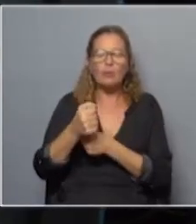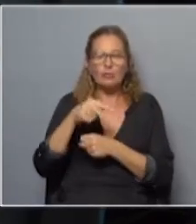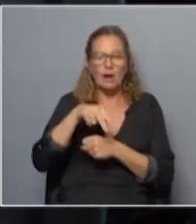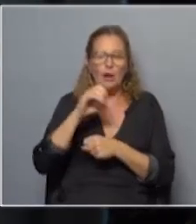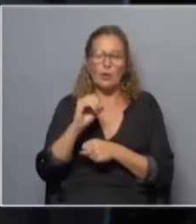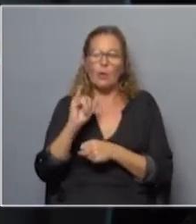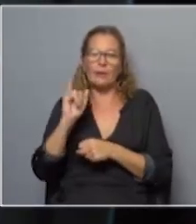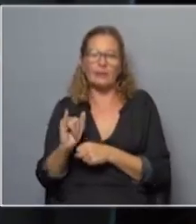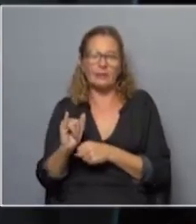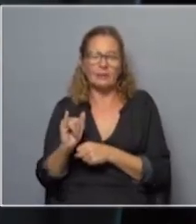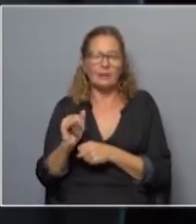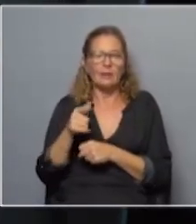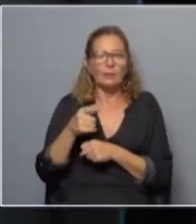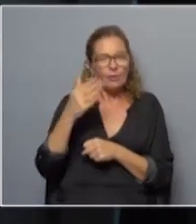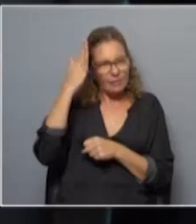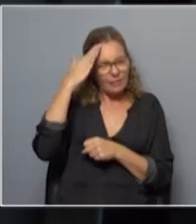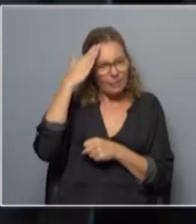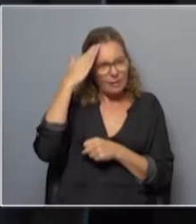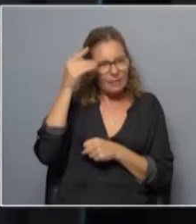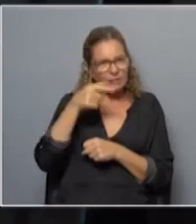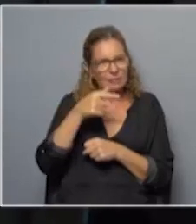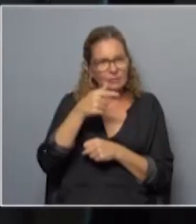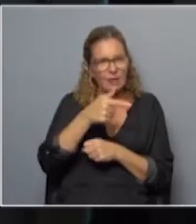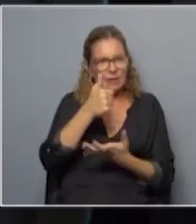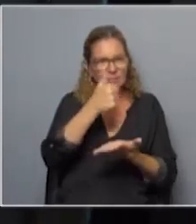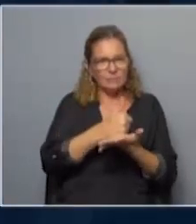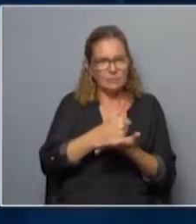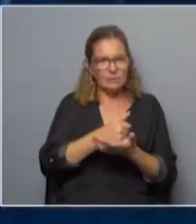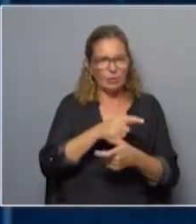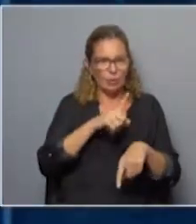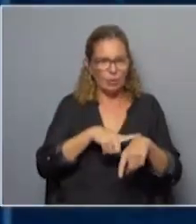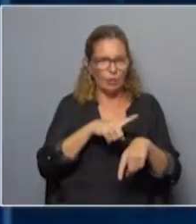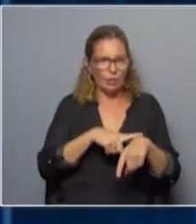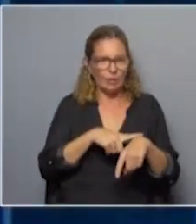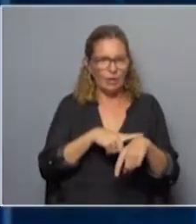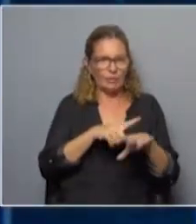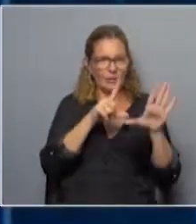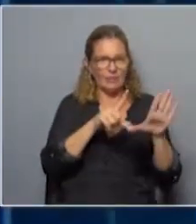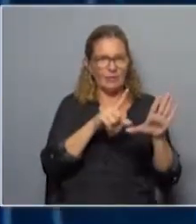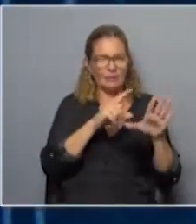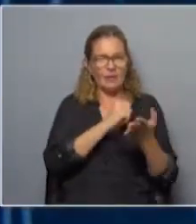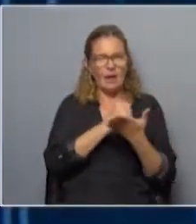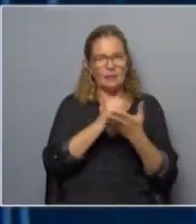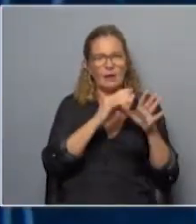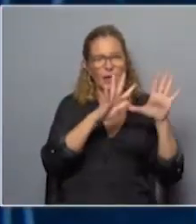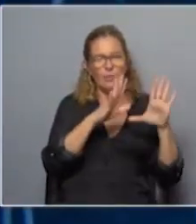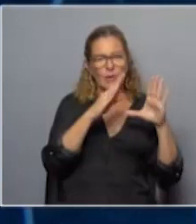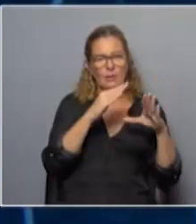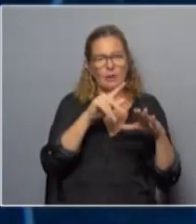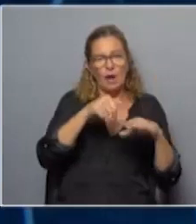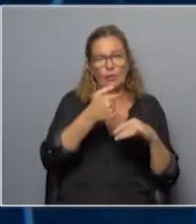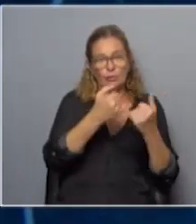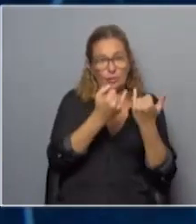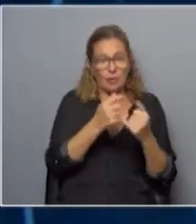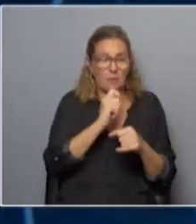a favor del sí y vos ya sabés que existe ese acto que tiene una duración determinada de 7 a 9 y que hago la nota y que al otro día